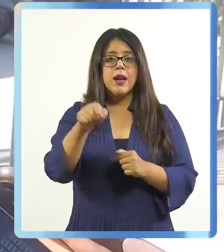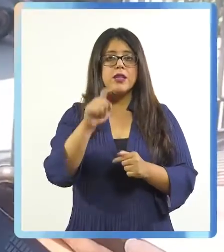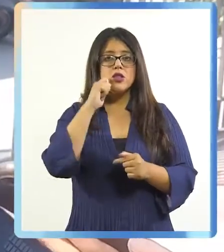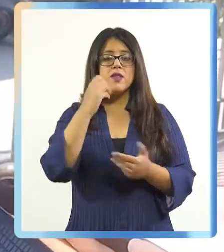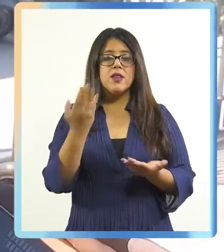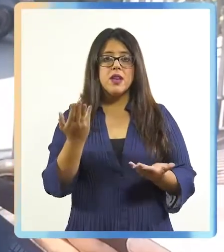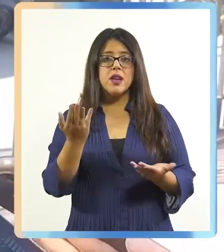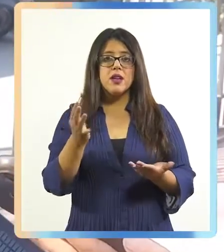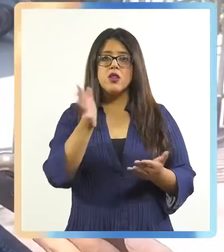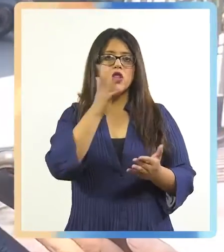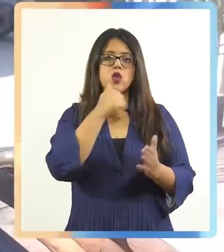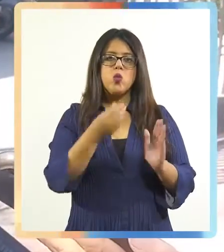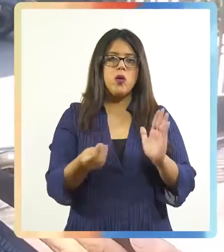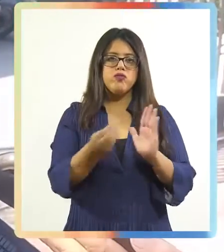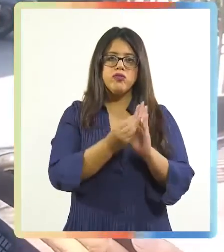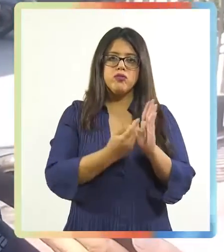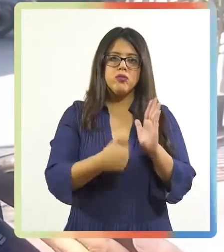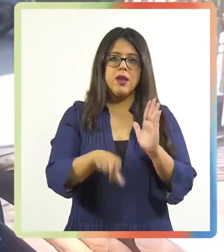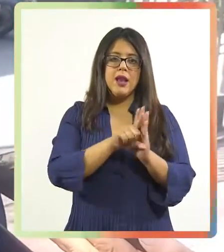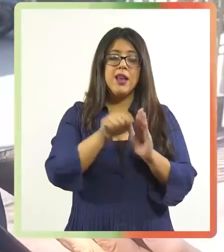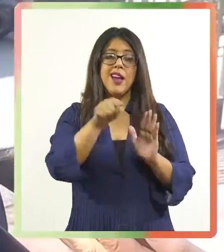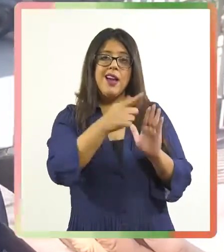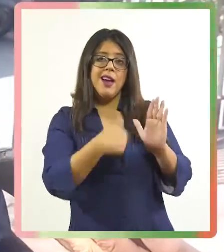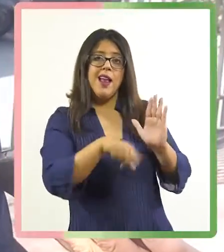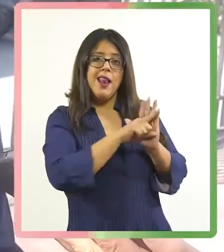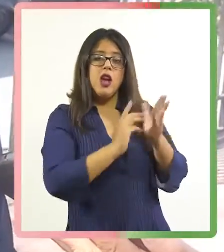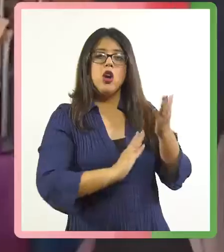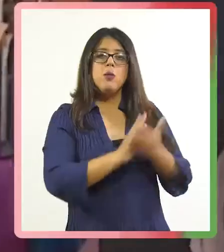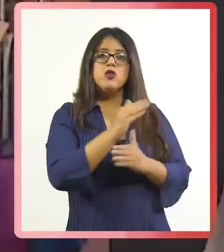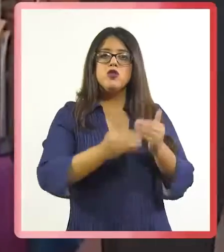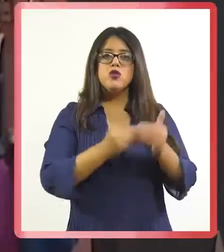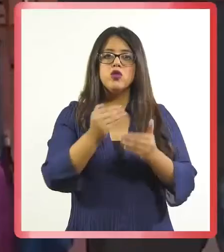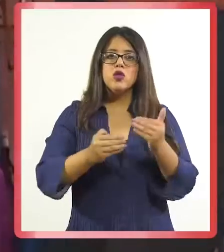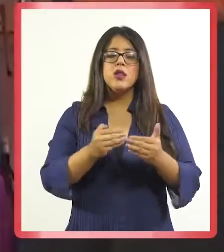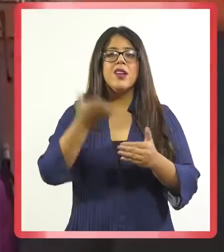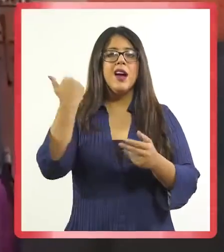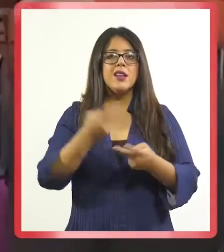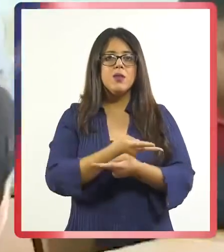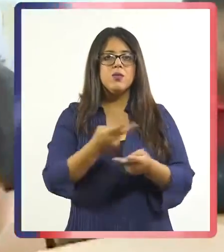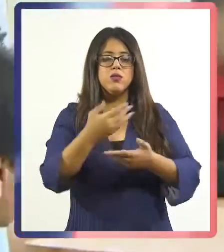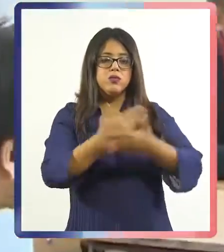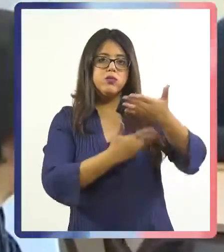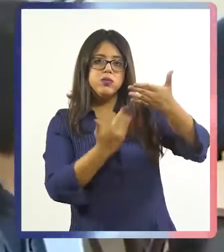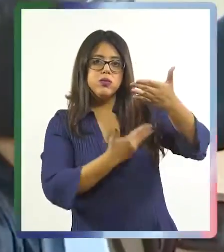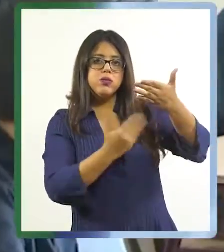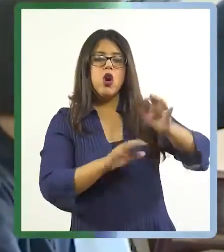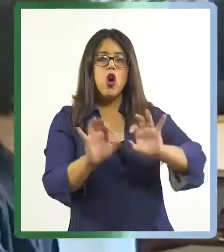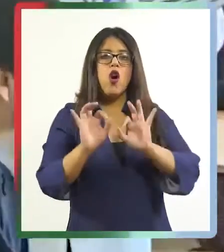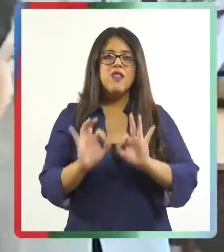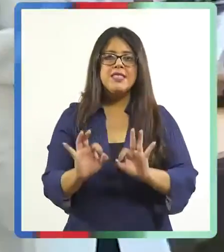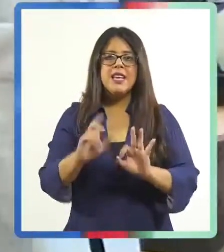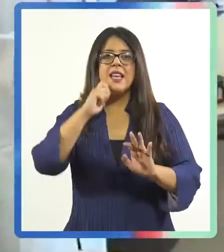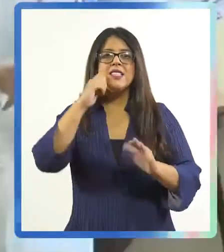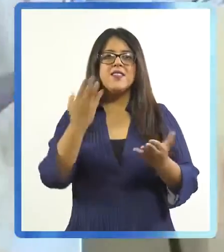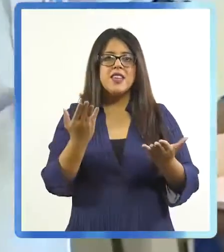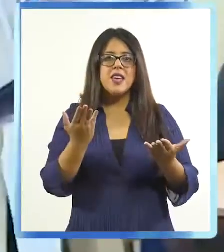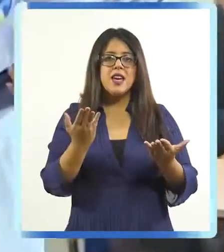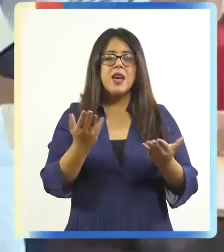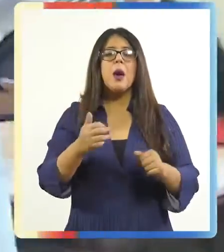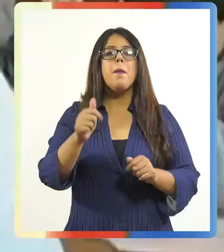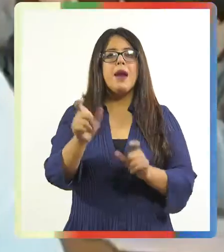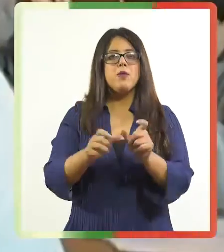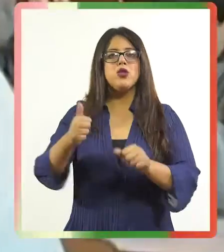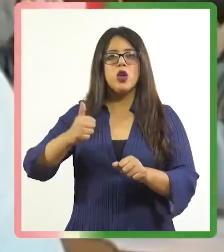establecimiento, esos en general no están regidos por esta ley. Una ley que comenzó a funcionar cuando se publicó en el diario